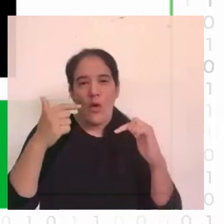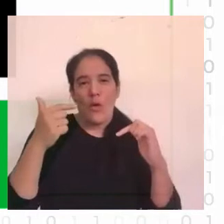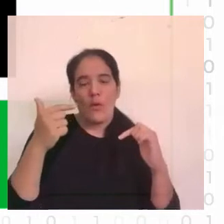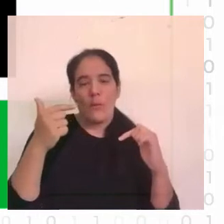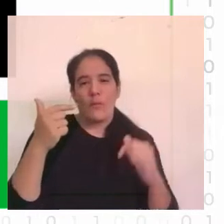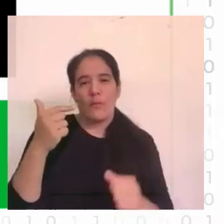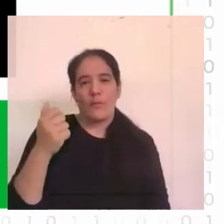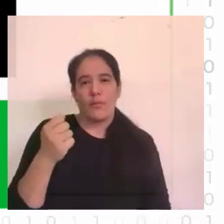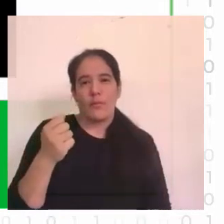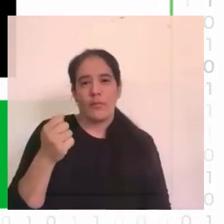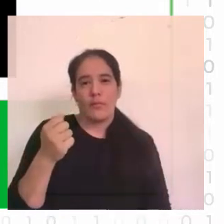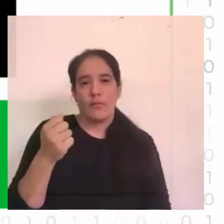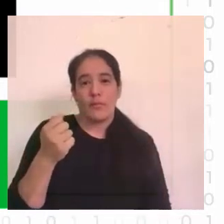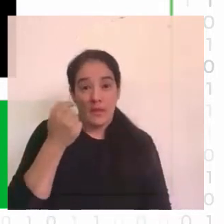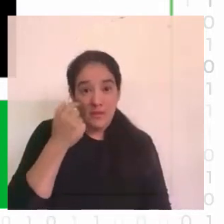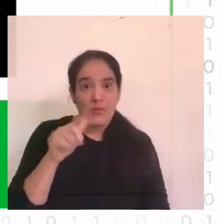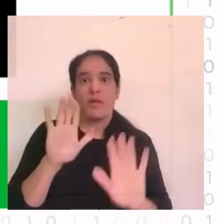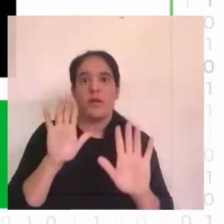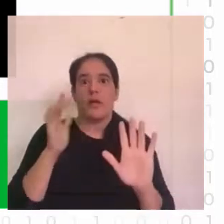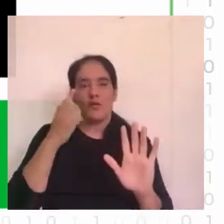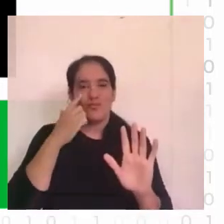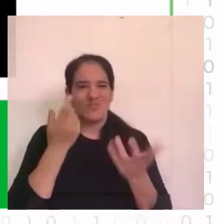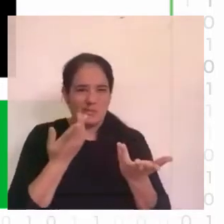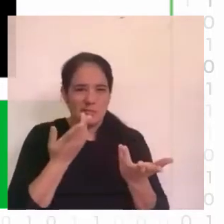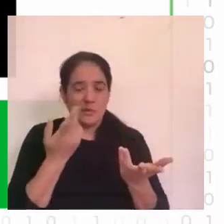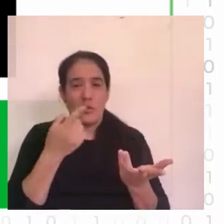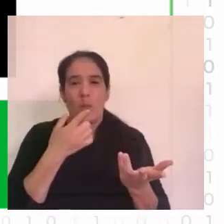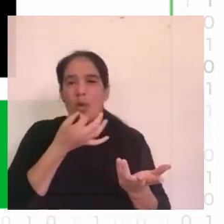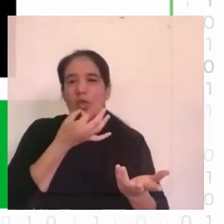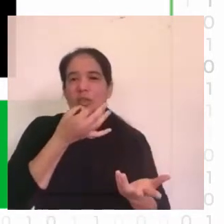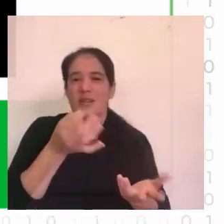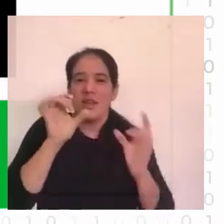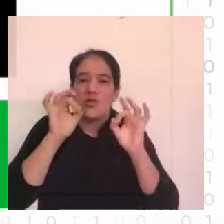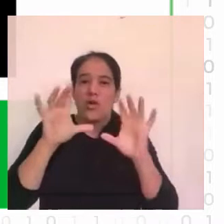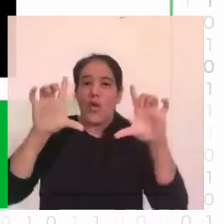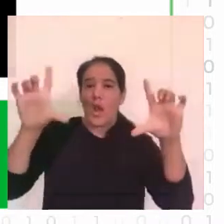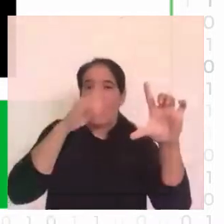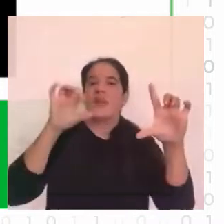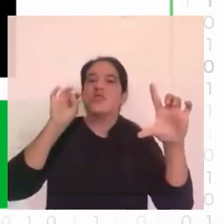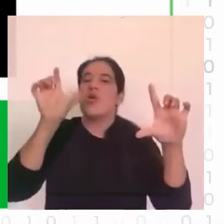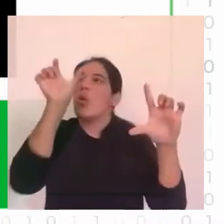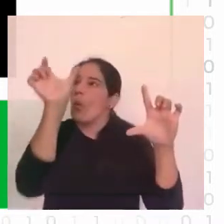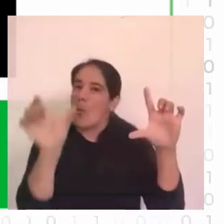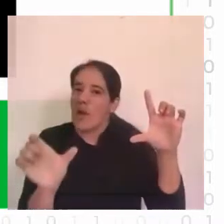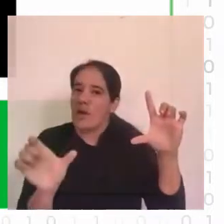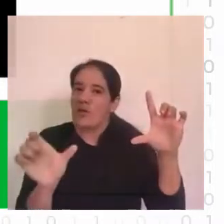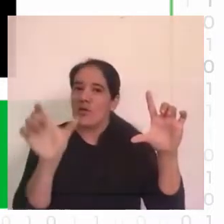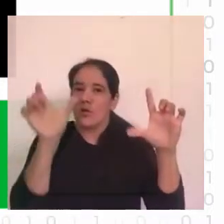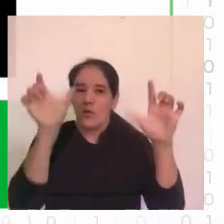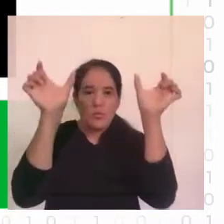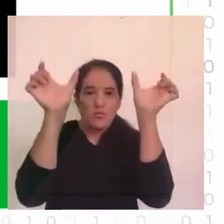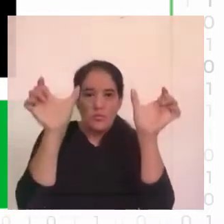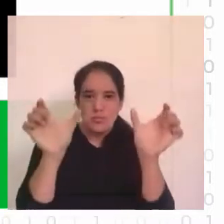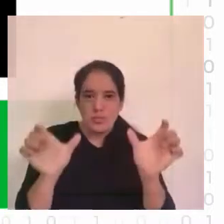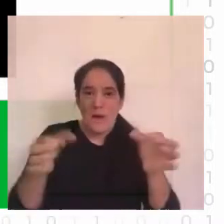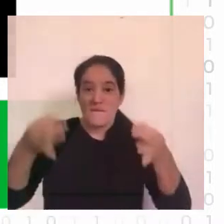y sin embargo solamente podemos concluir sobre una parte de la imagen porque el resto de estas trazas de falsificación no son